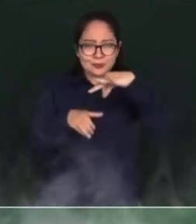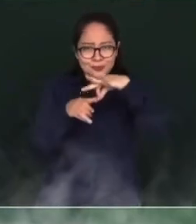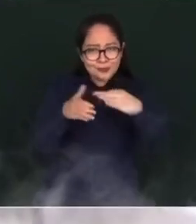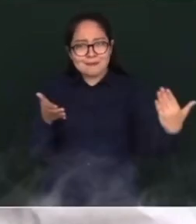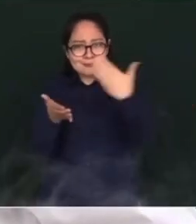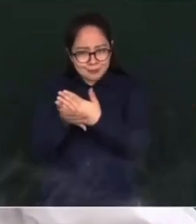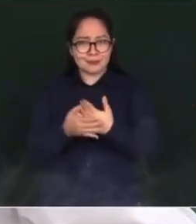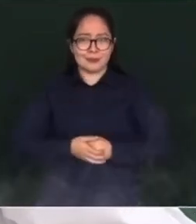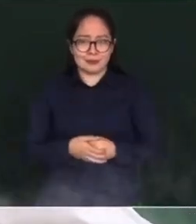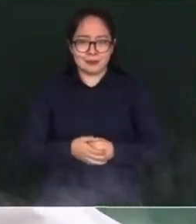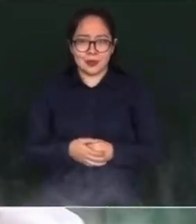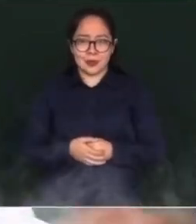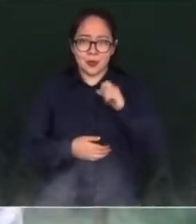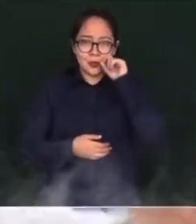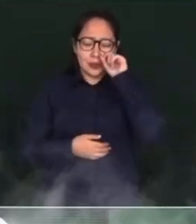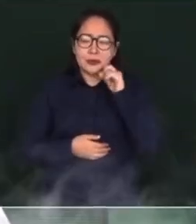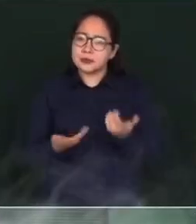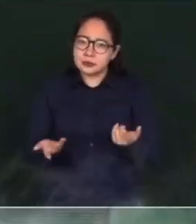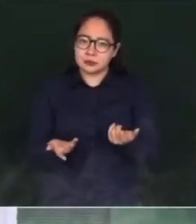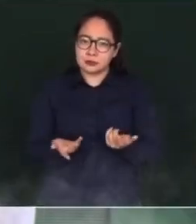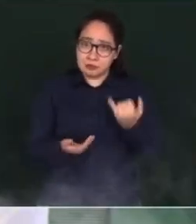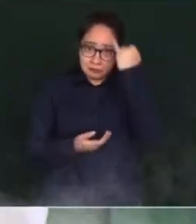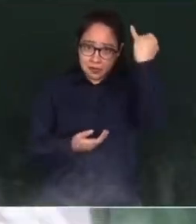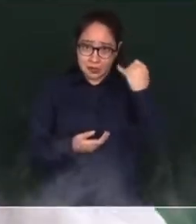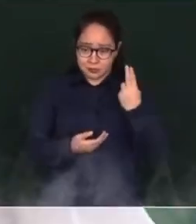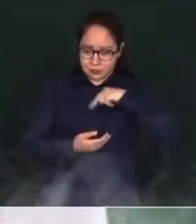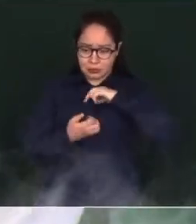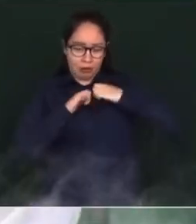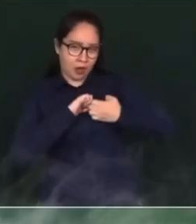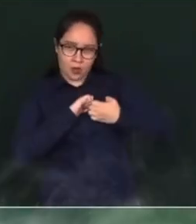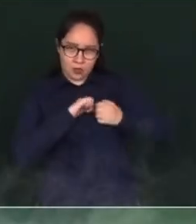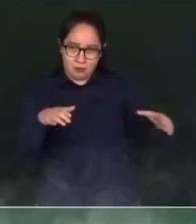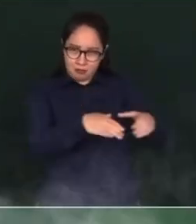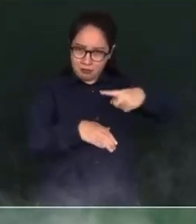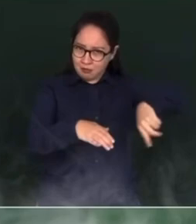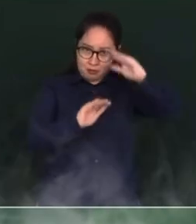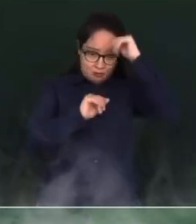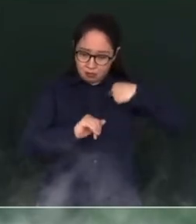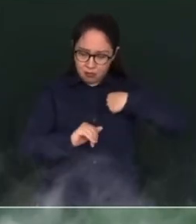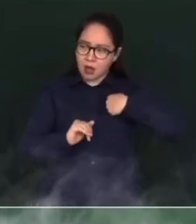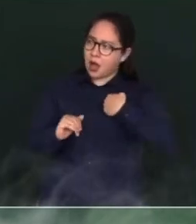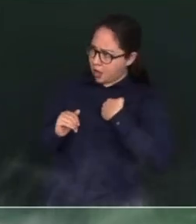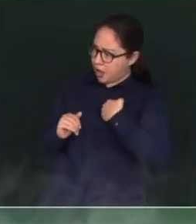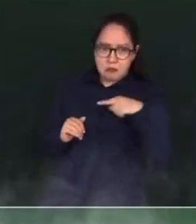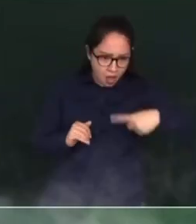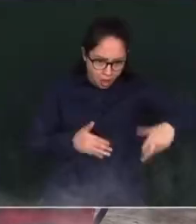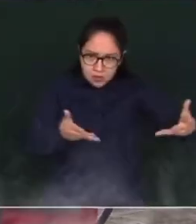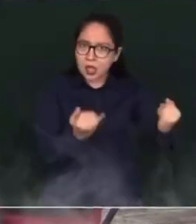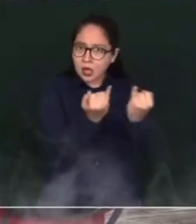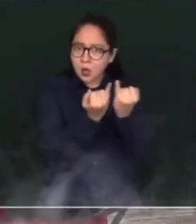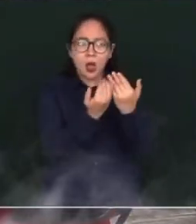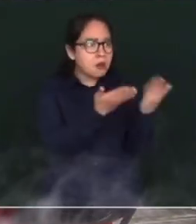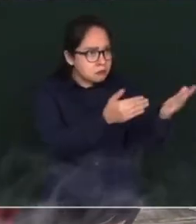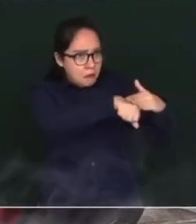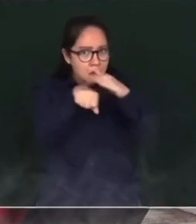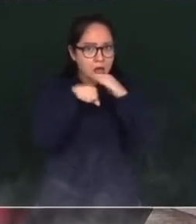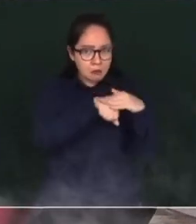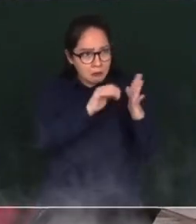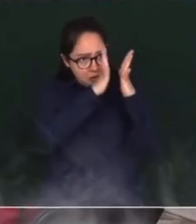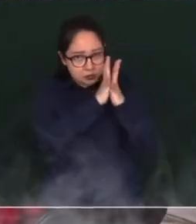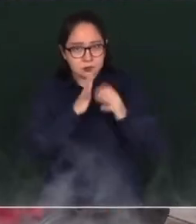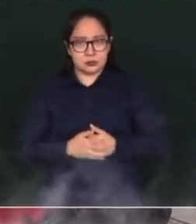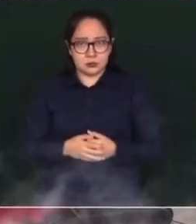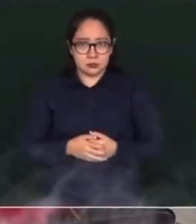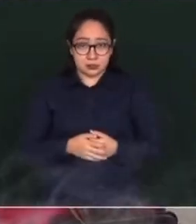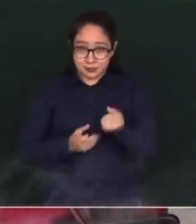Eso deberían de estar haciendo nuestros opositorios, de manera abierta. Todos convocando a participar. Y los que están en contra